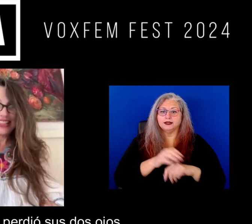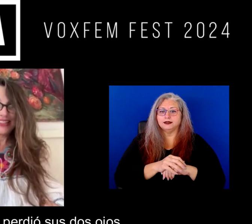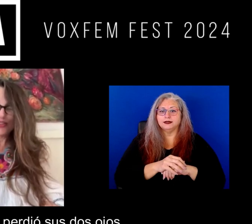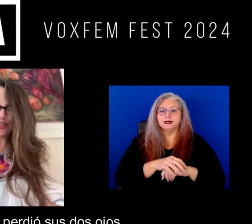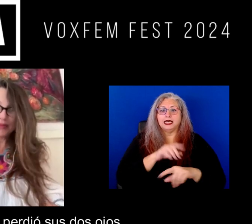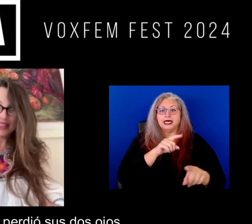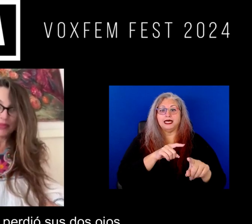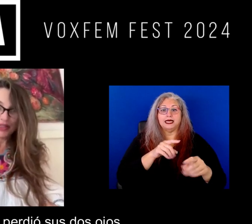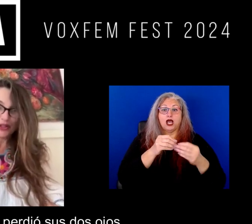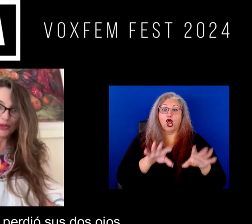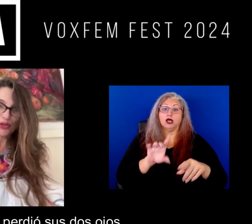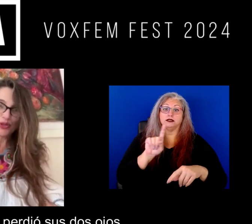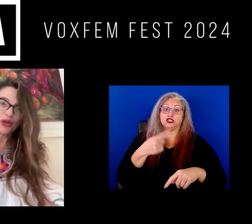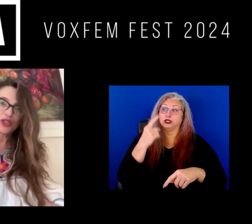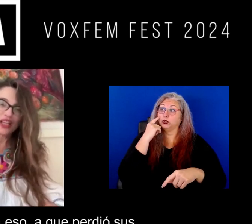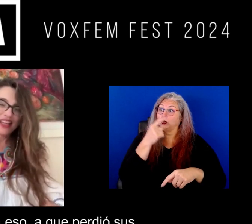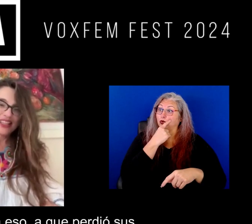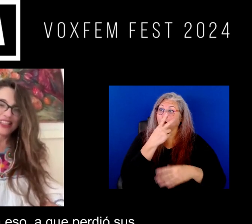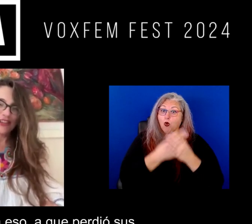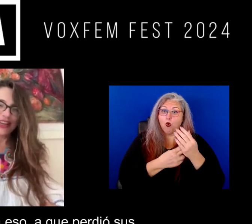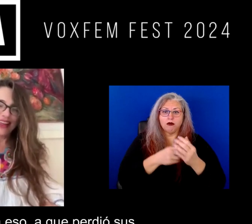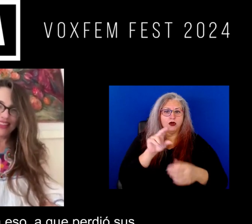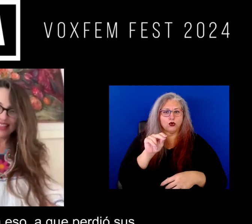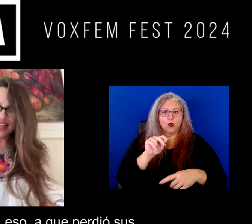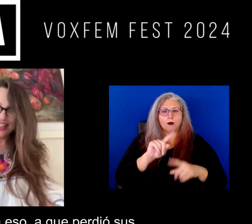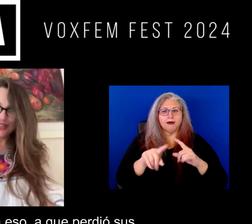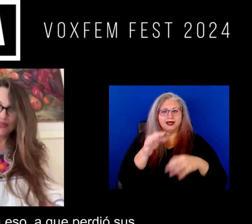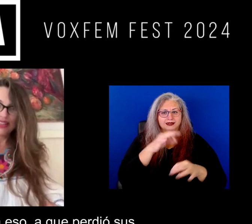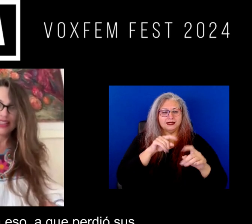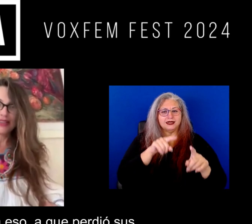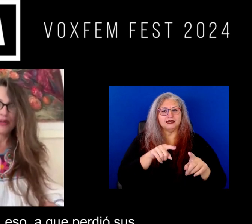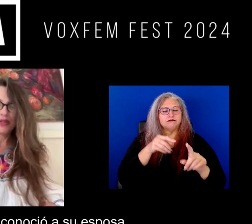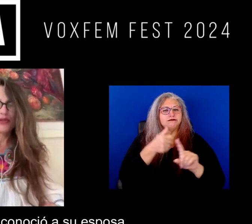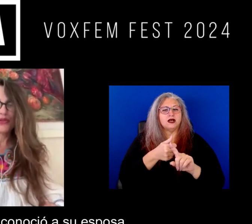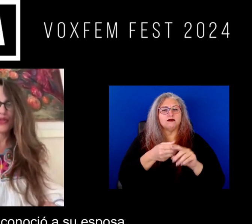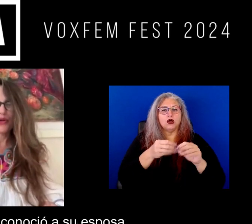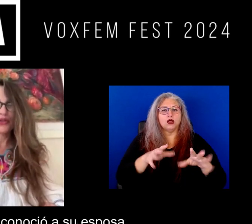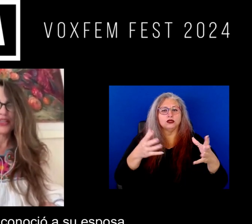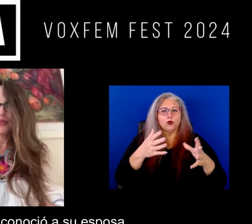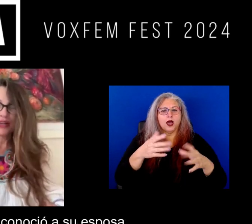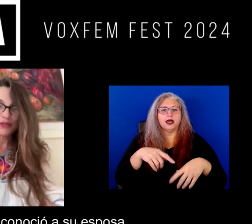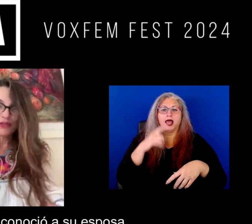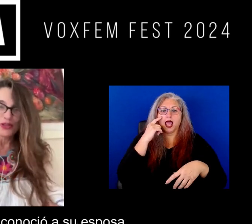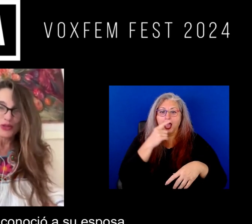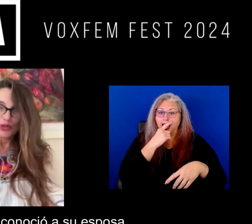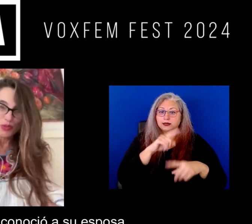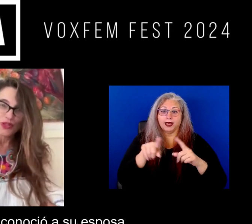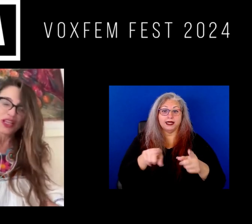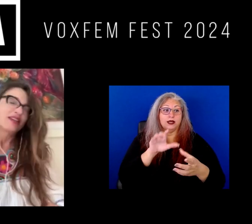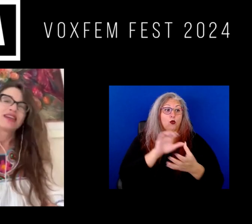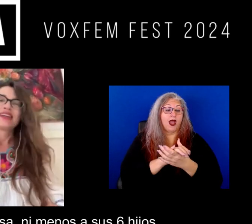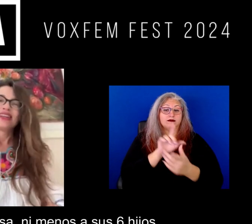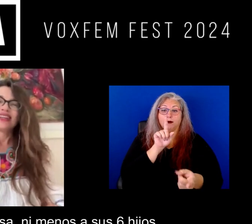Él no solamente perdió sus dos ojos, sino que gracias a eso, a que perdió sus dos ojos y nunca conoció a su